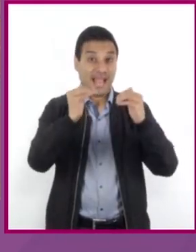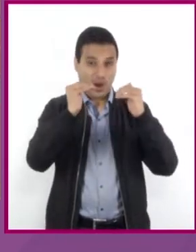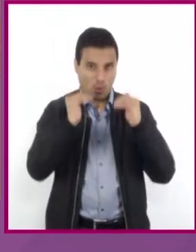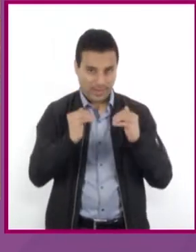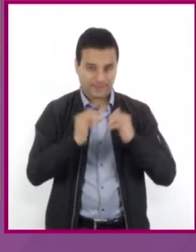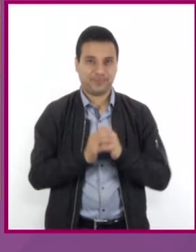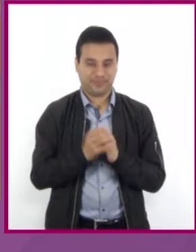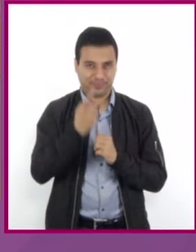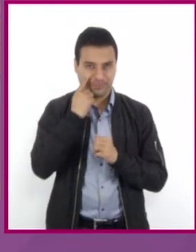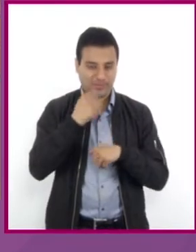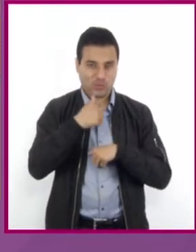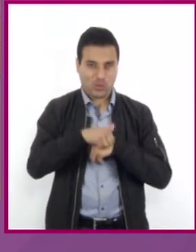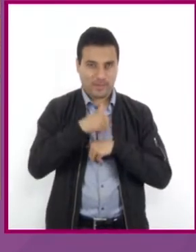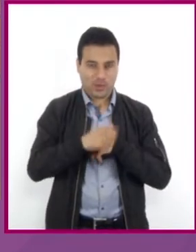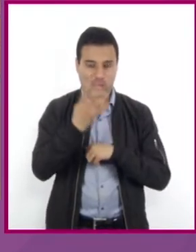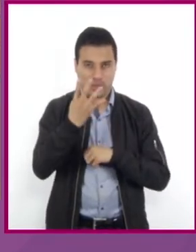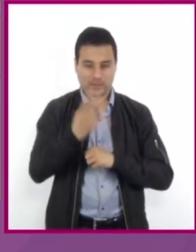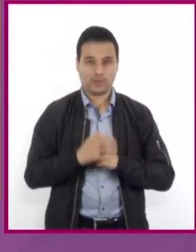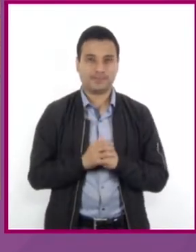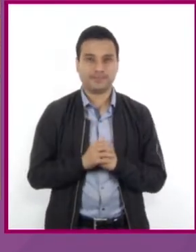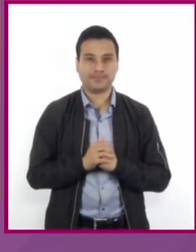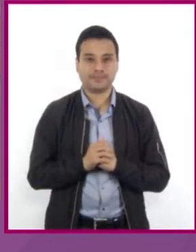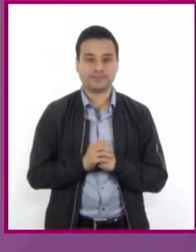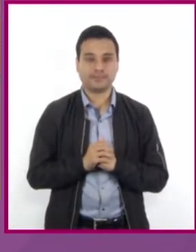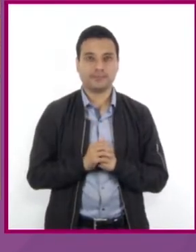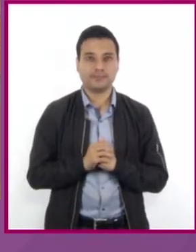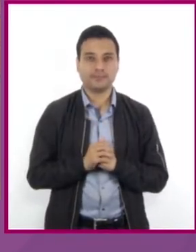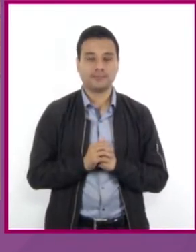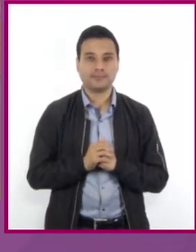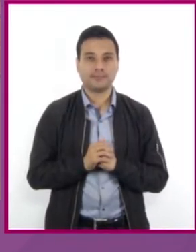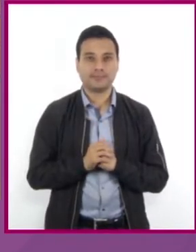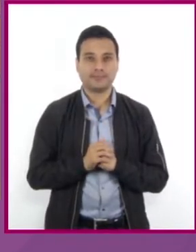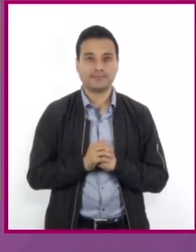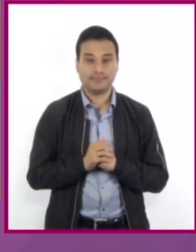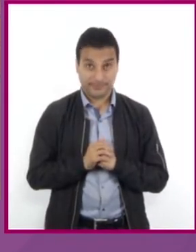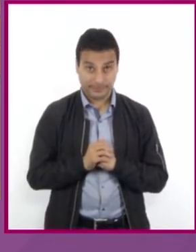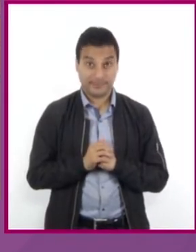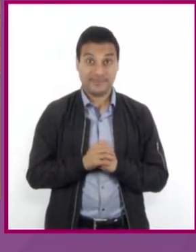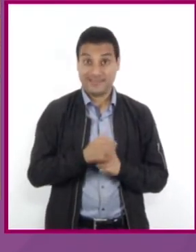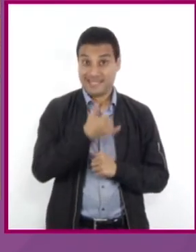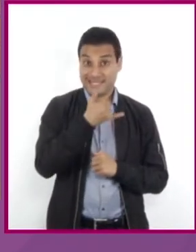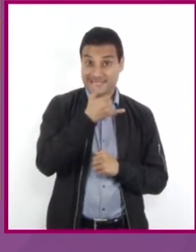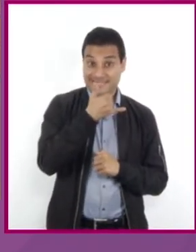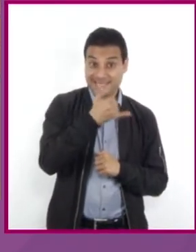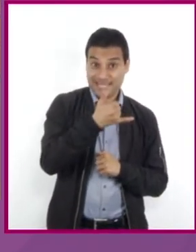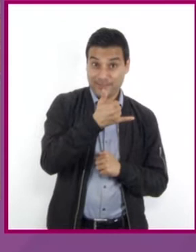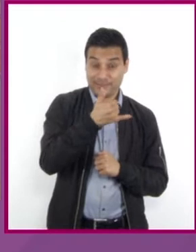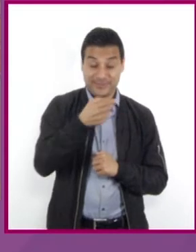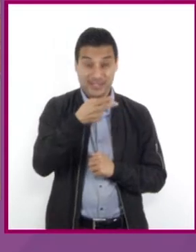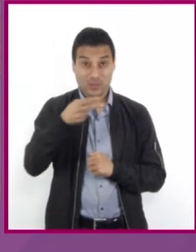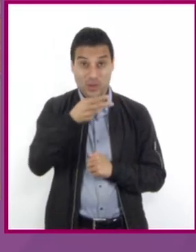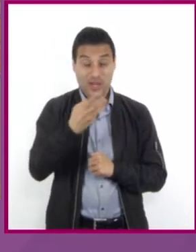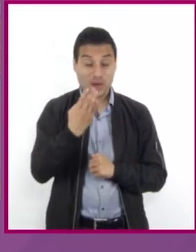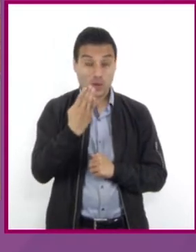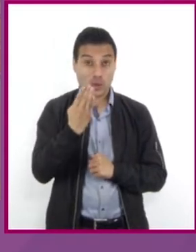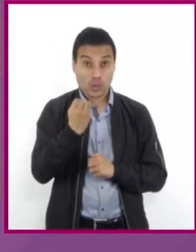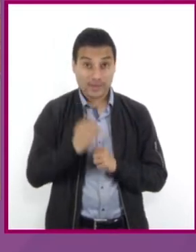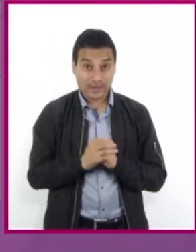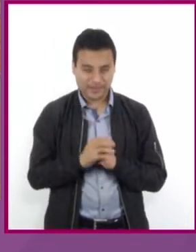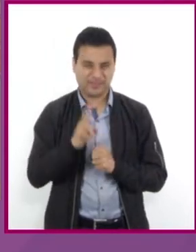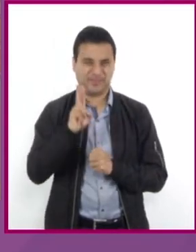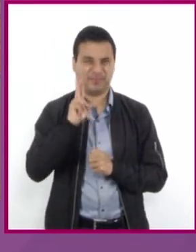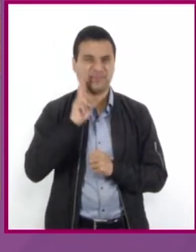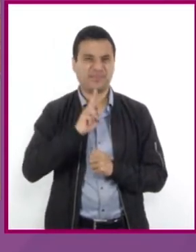con el paso número 4. Sustituimos el valor numérico de la incógnita, Y, que es igual a 9, en la segunda